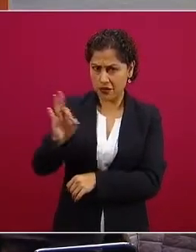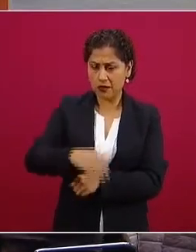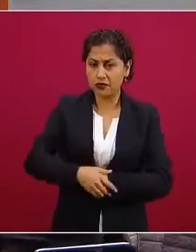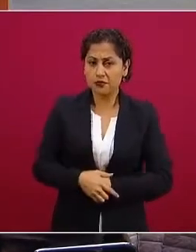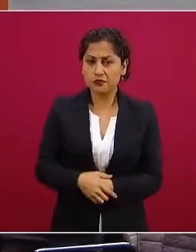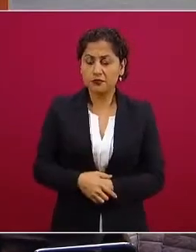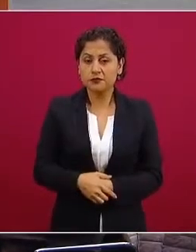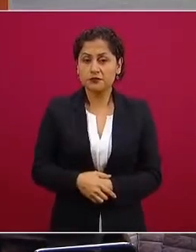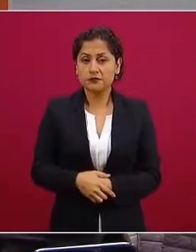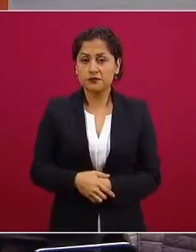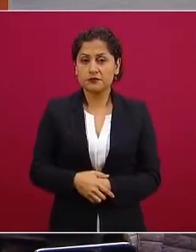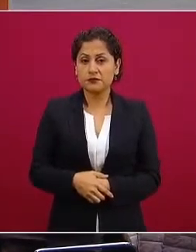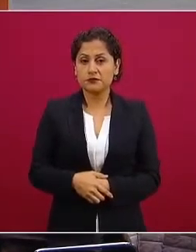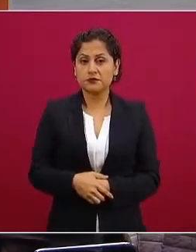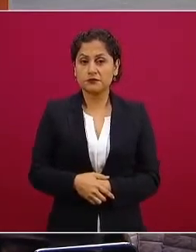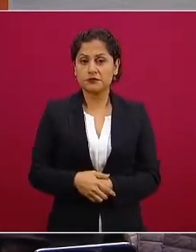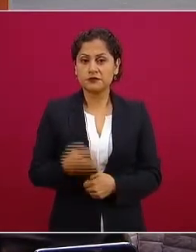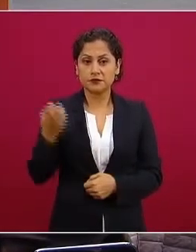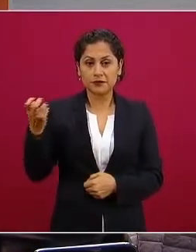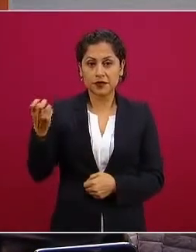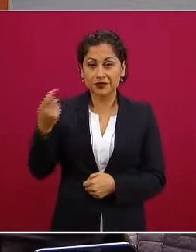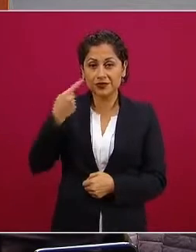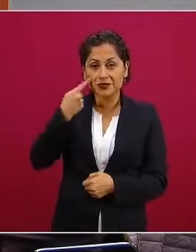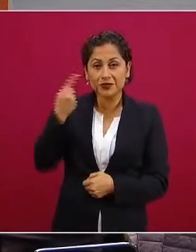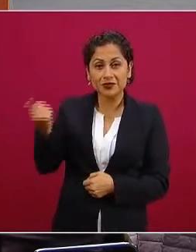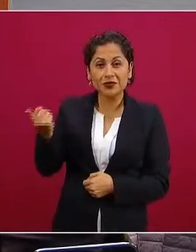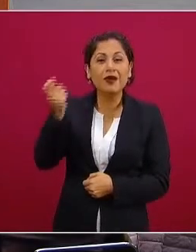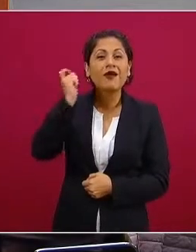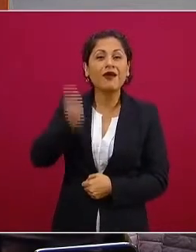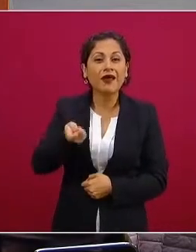esto es responsabilidad ciudadana